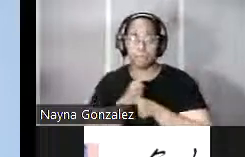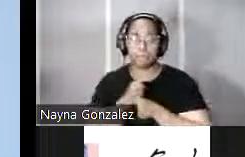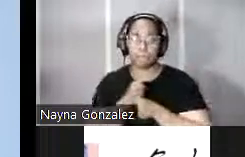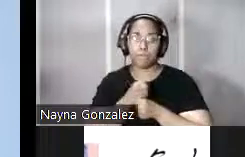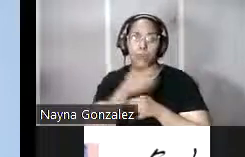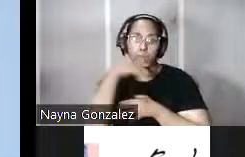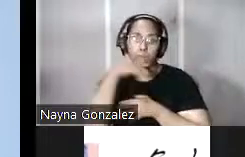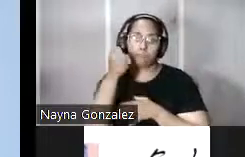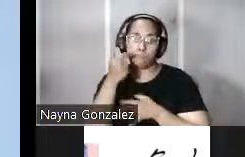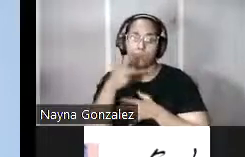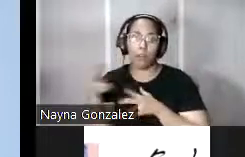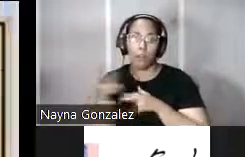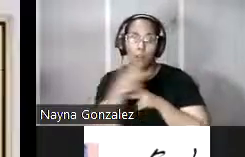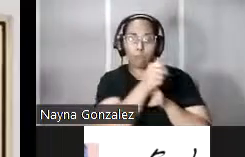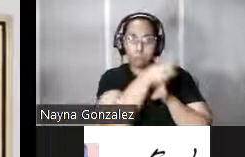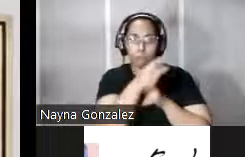eficacia de tiro